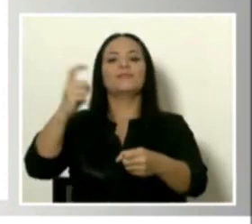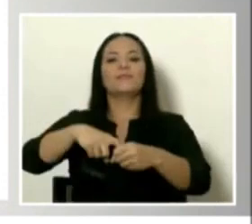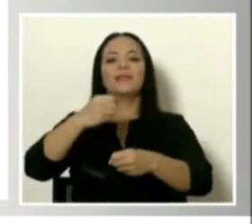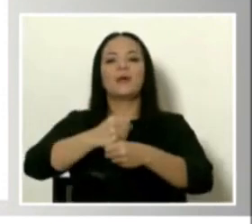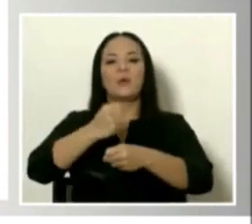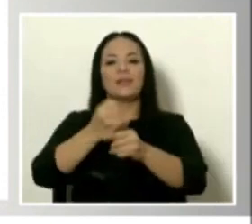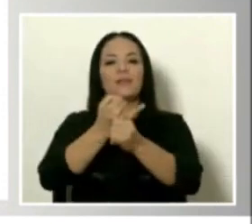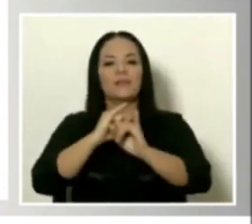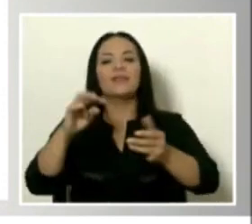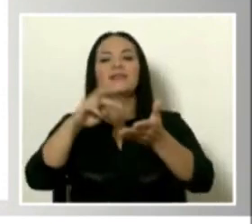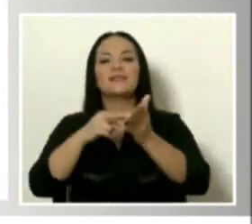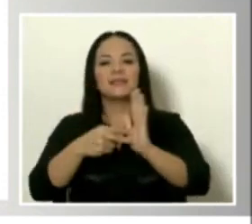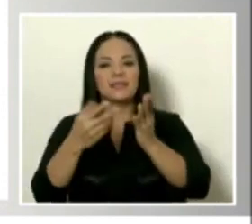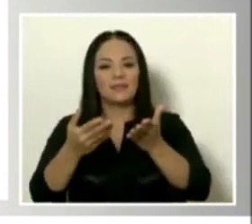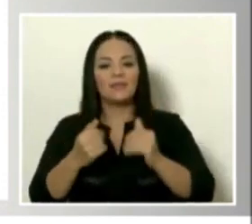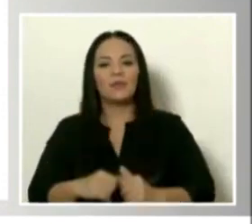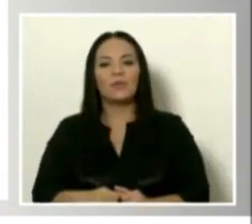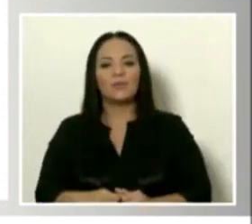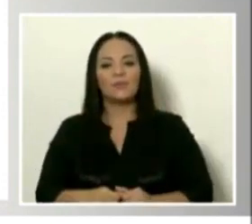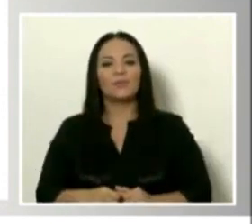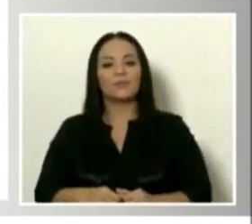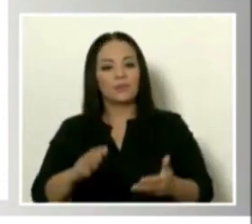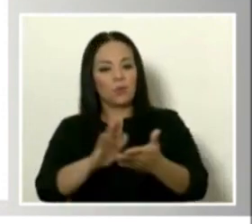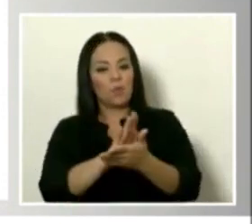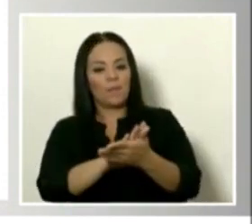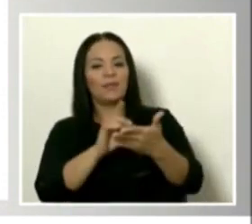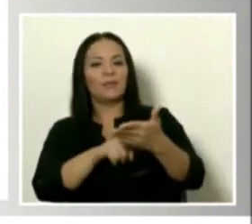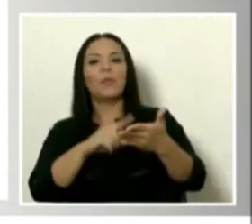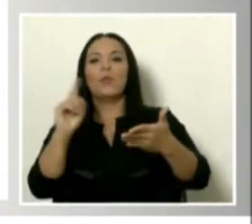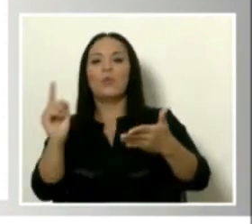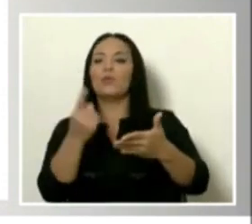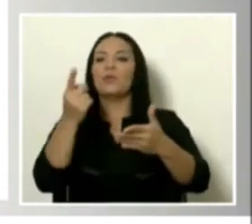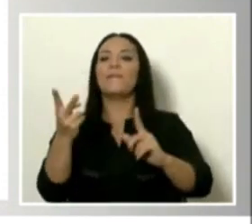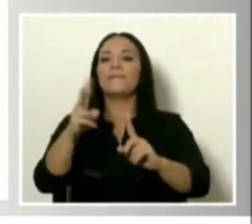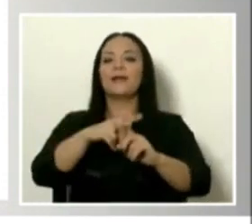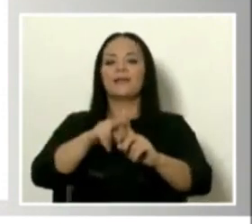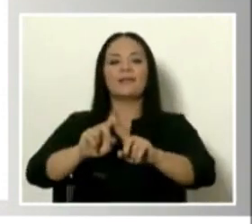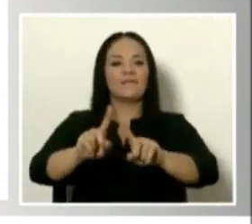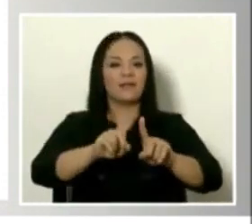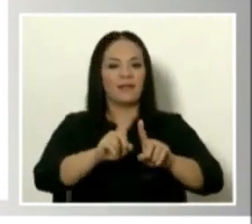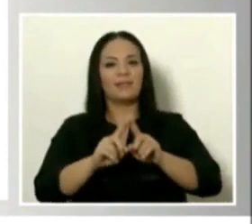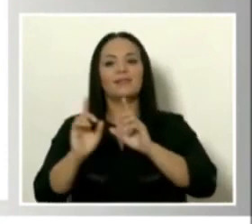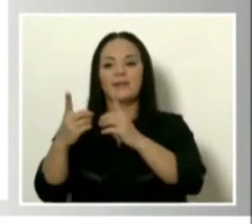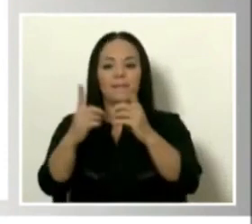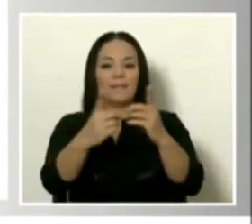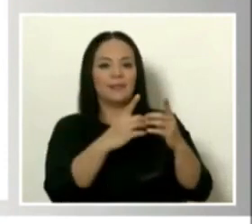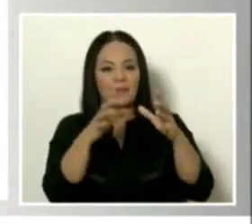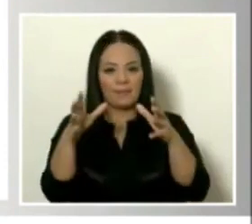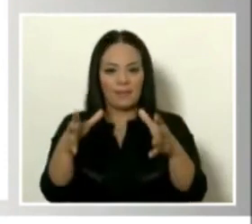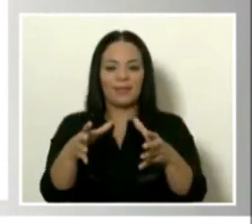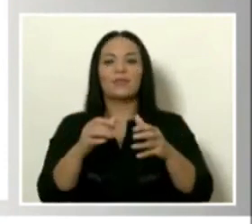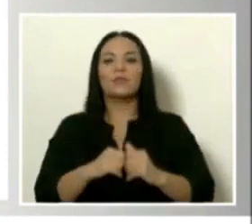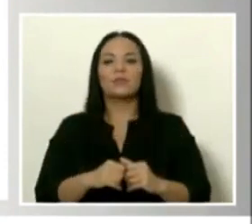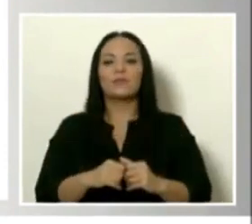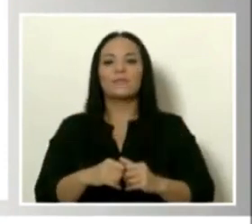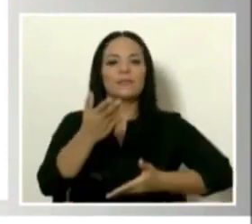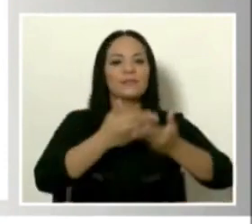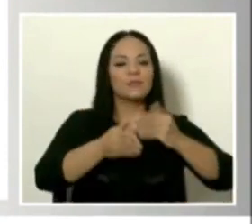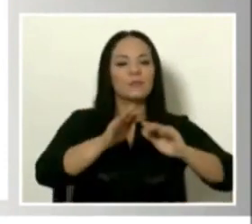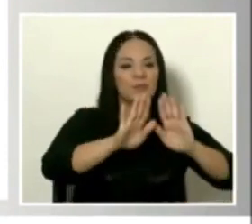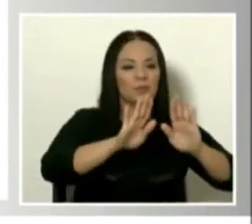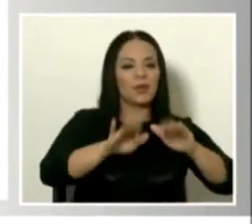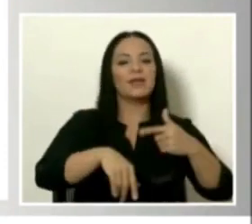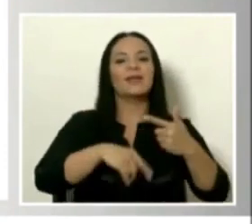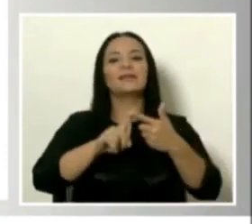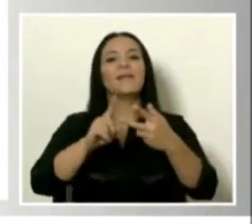y eso significó un instrumento único, aplicable a todas las unidades, tanto a nivel de servicios virtuales como